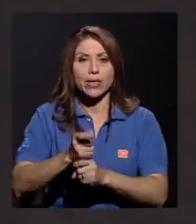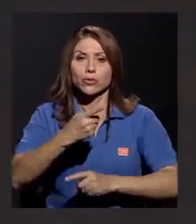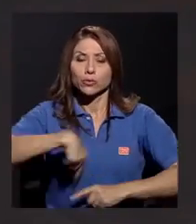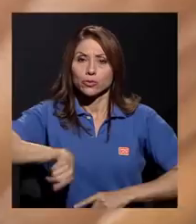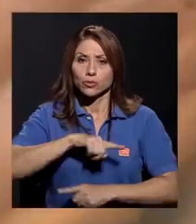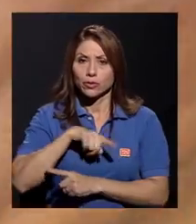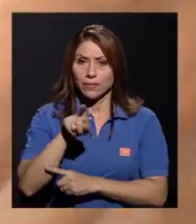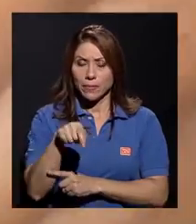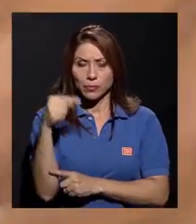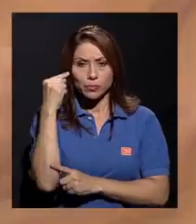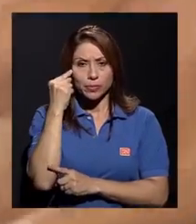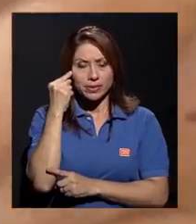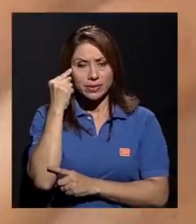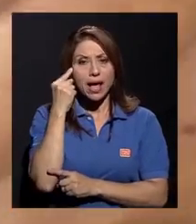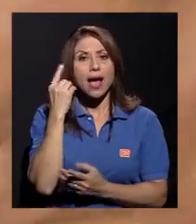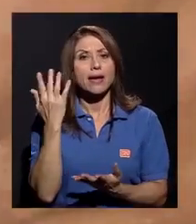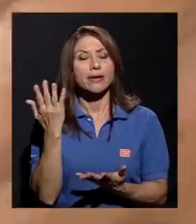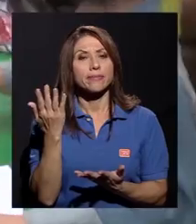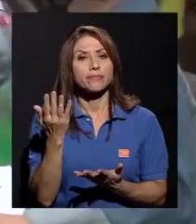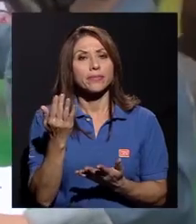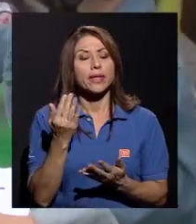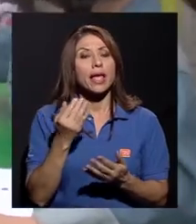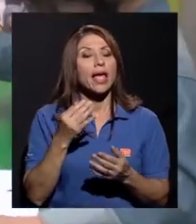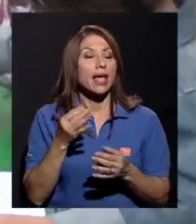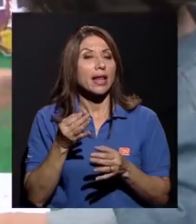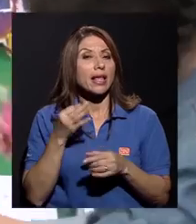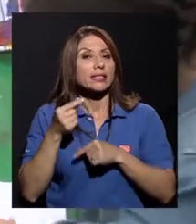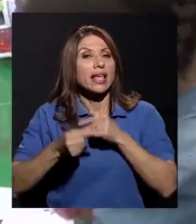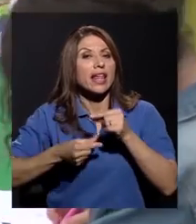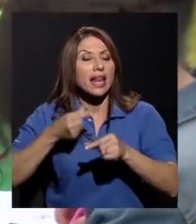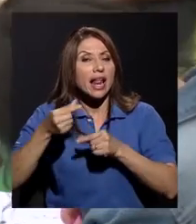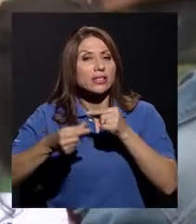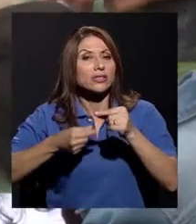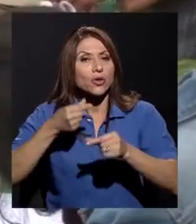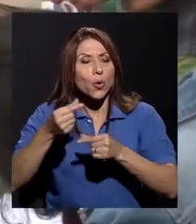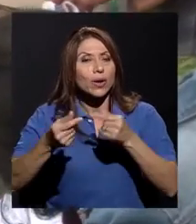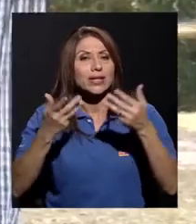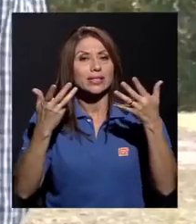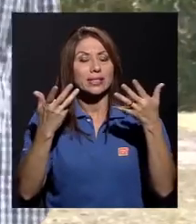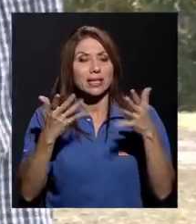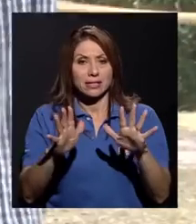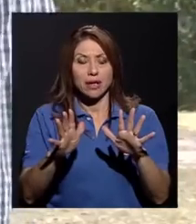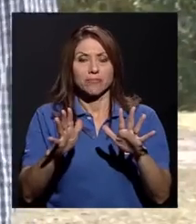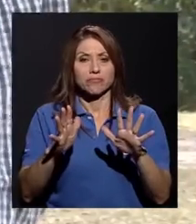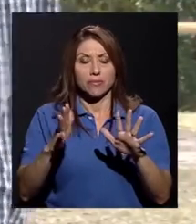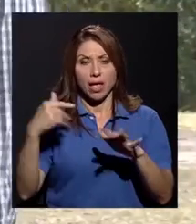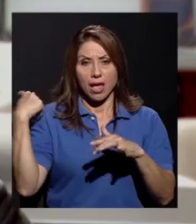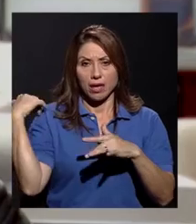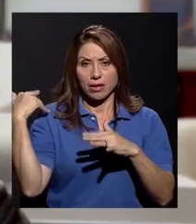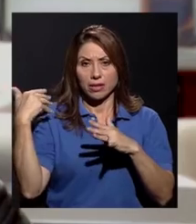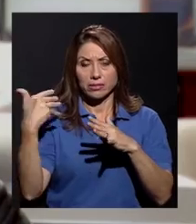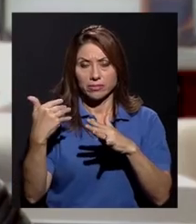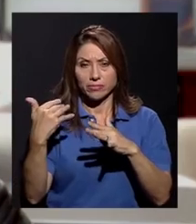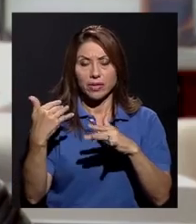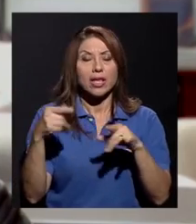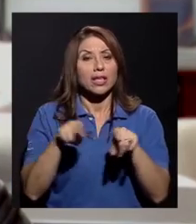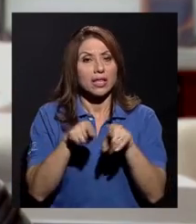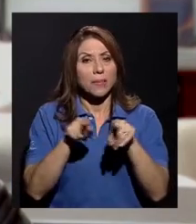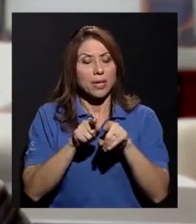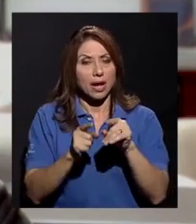pensar en las generaciones que han gestado y gestionado esta